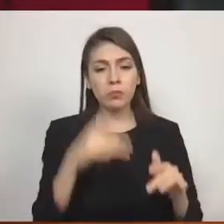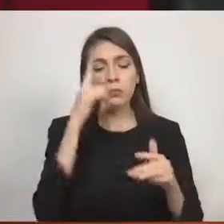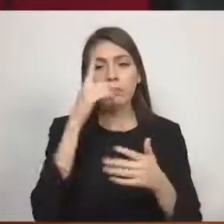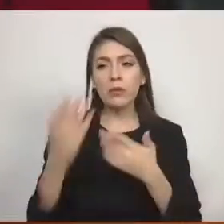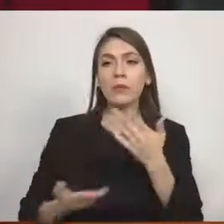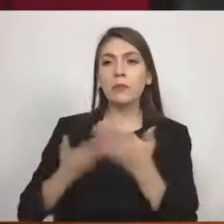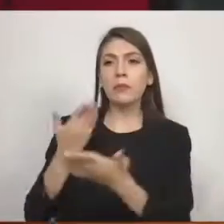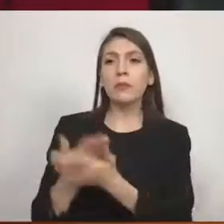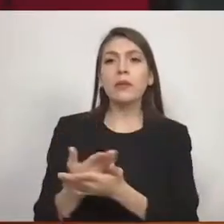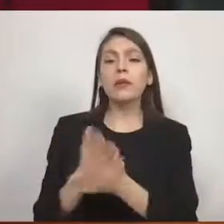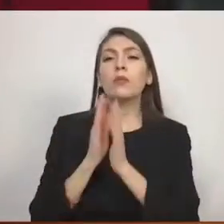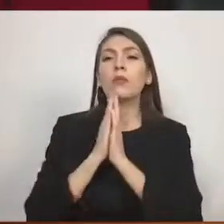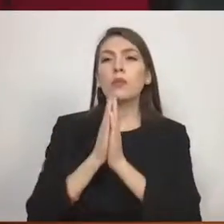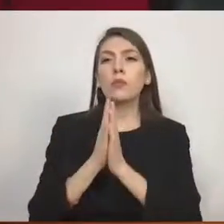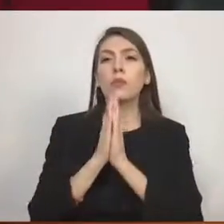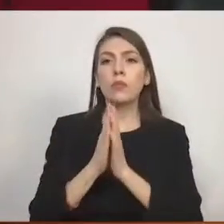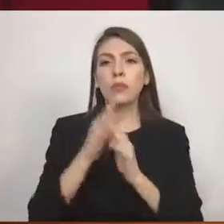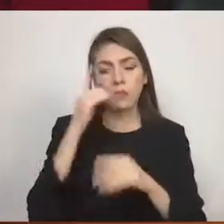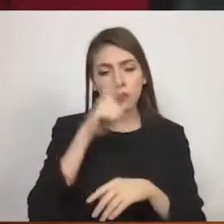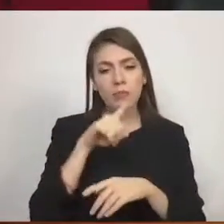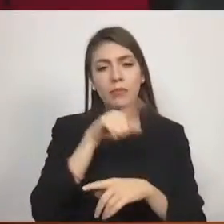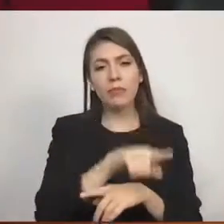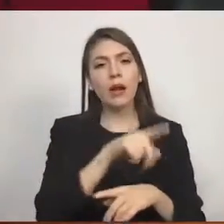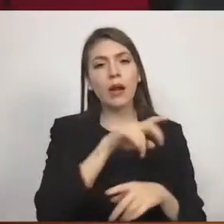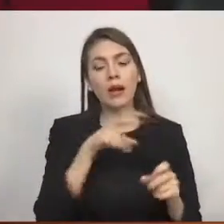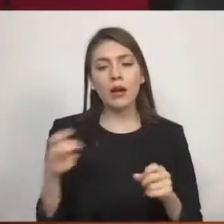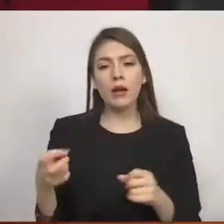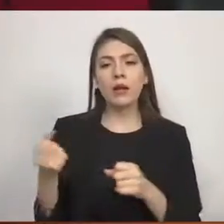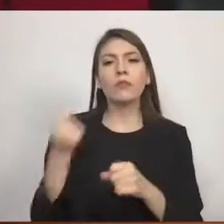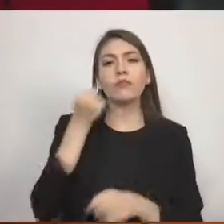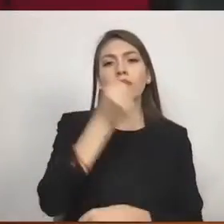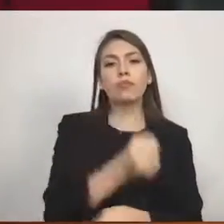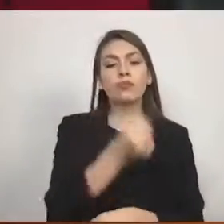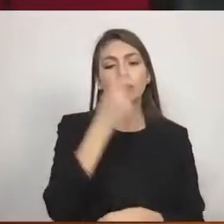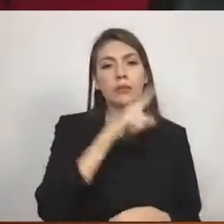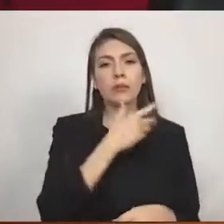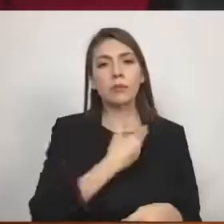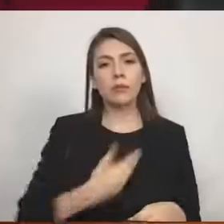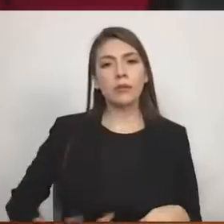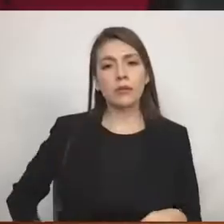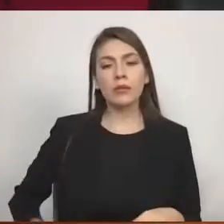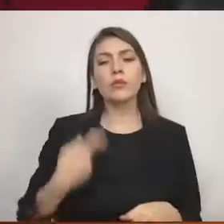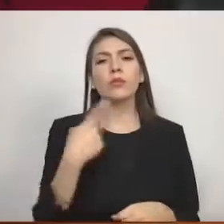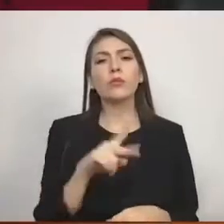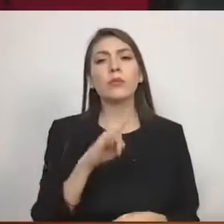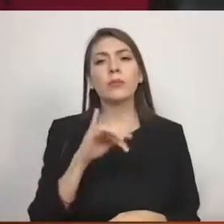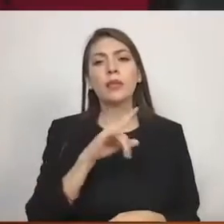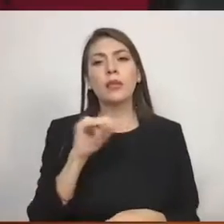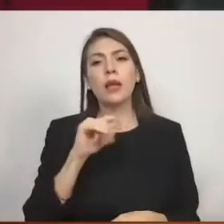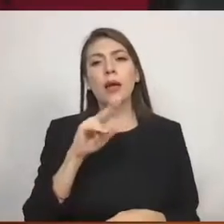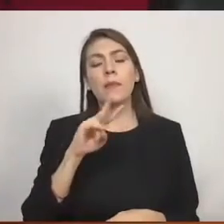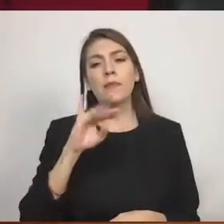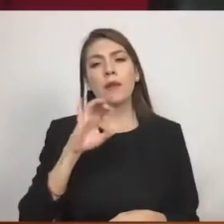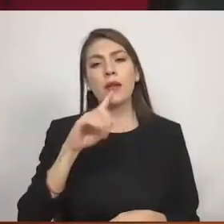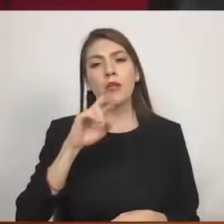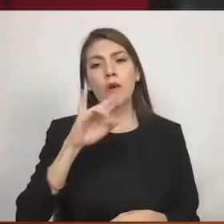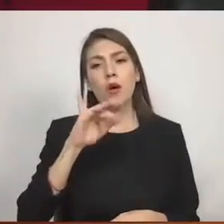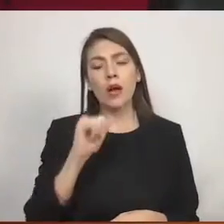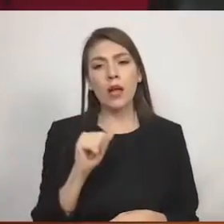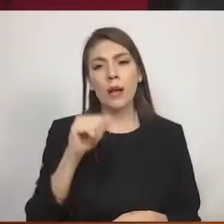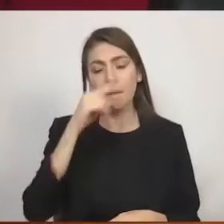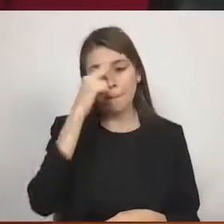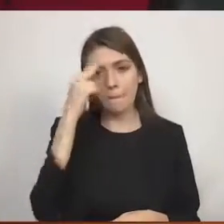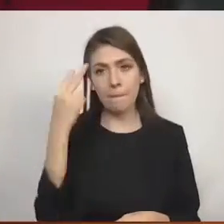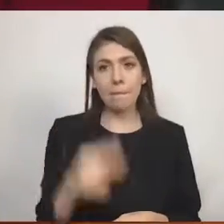desistido para ocupar el cargo de presidente municipal de Villa Victoria, México, mediante misma que fue